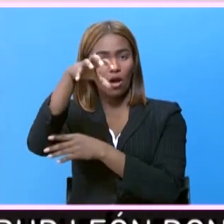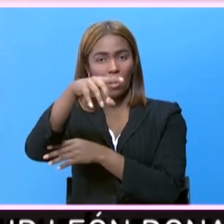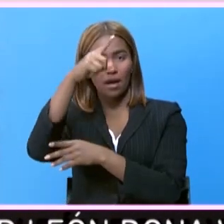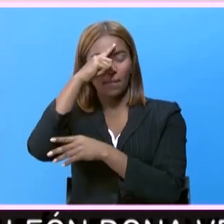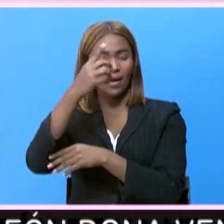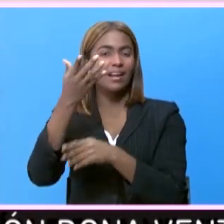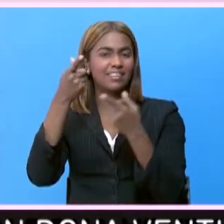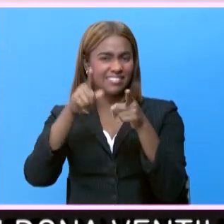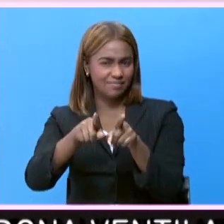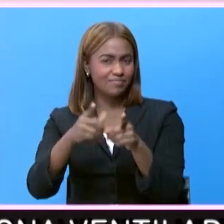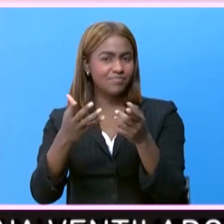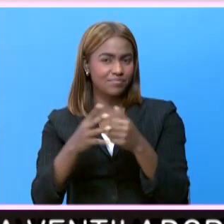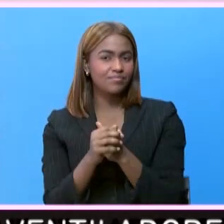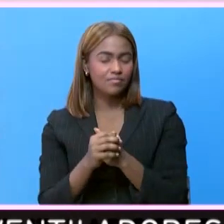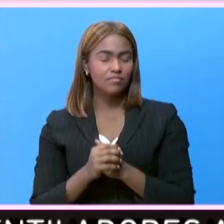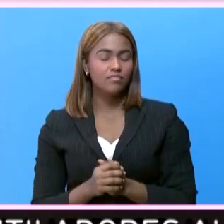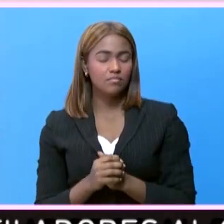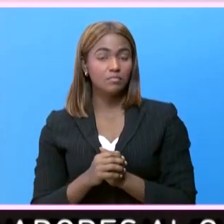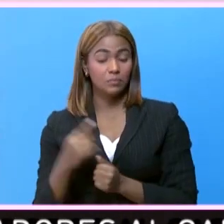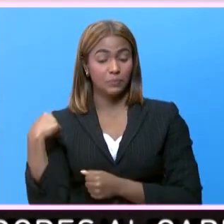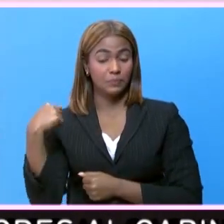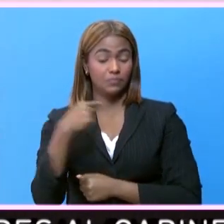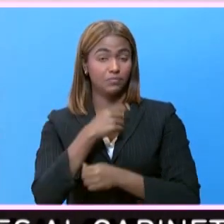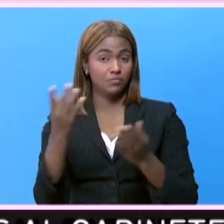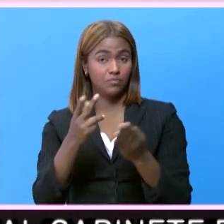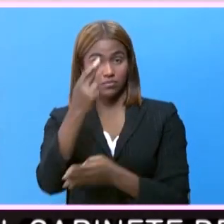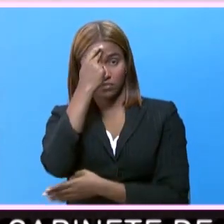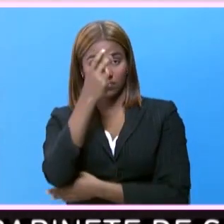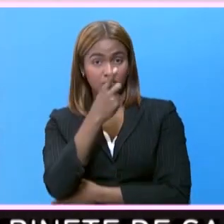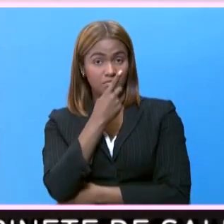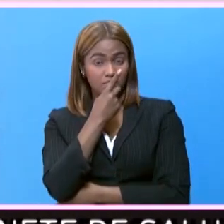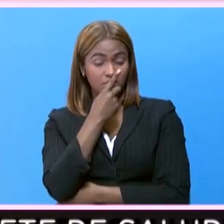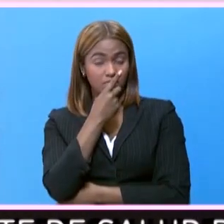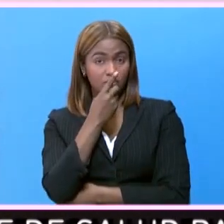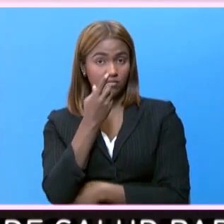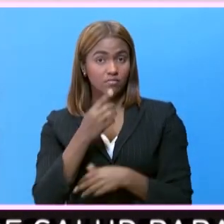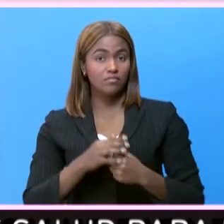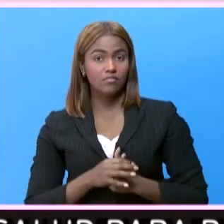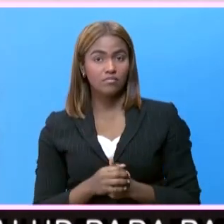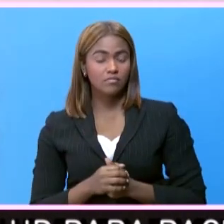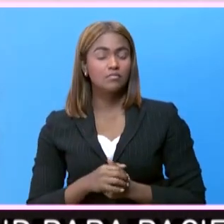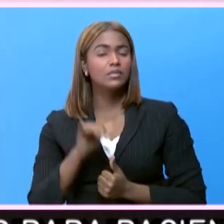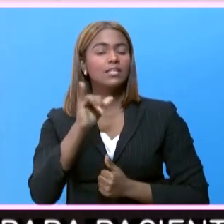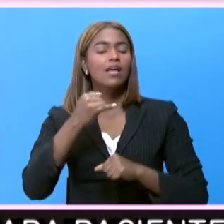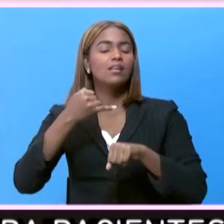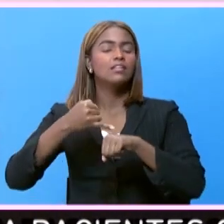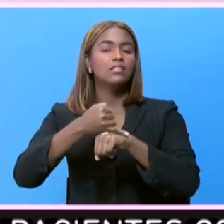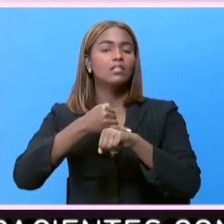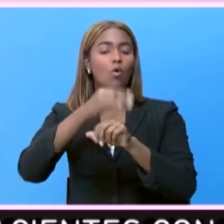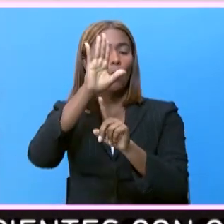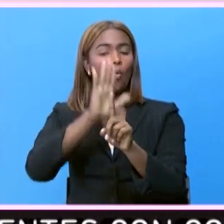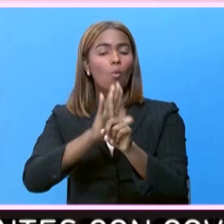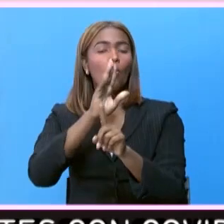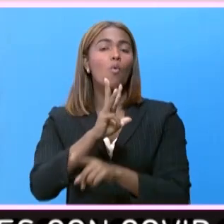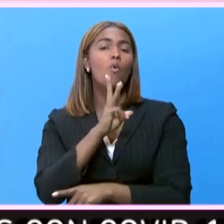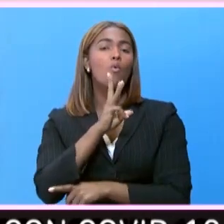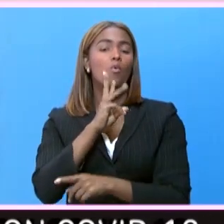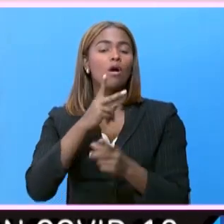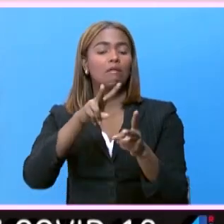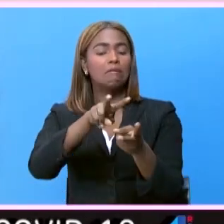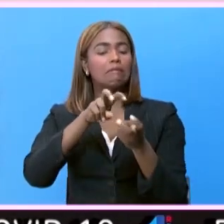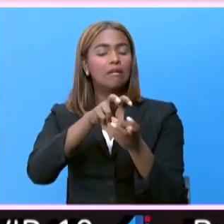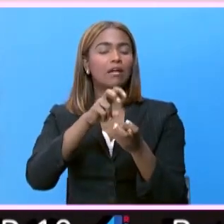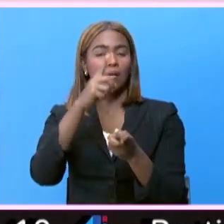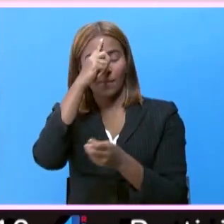tormentas tropicales. Nuestro país, República Dominicana, es una isla cuya agua se genera